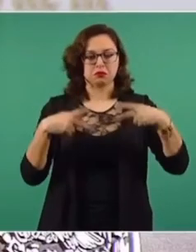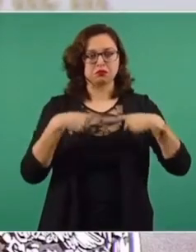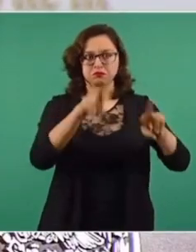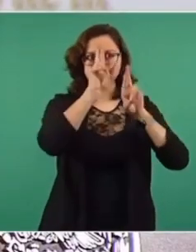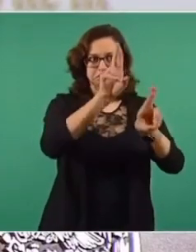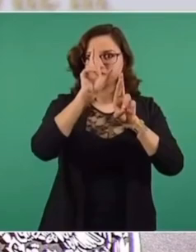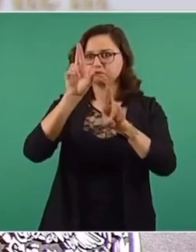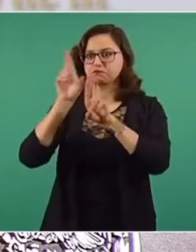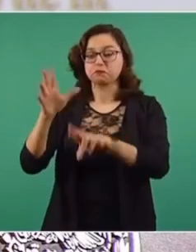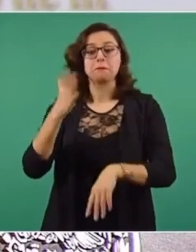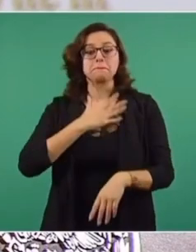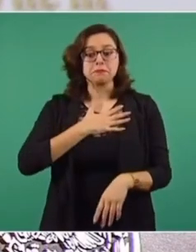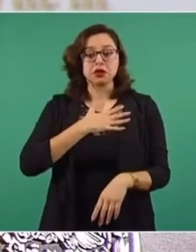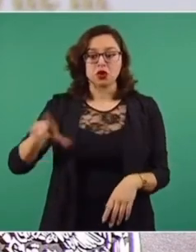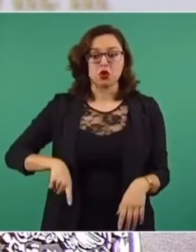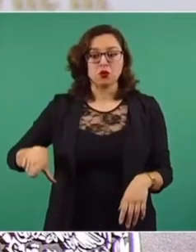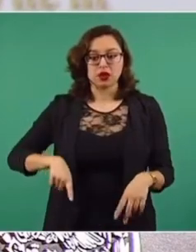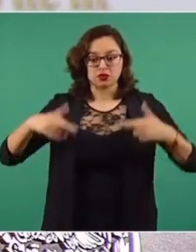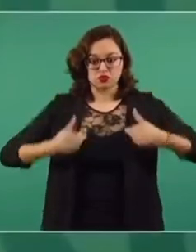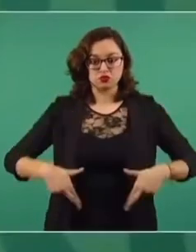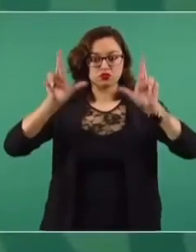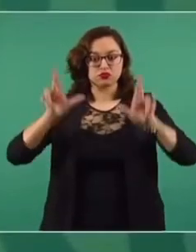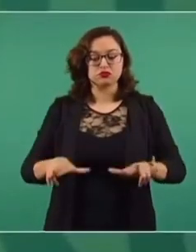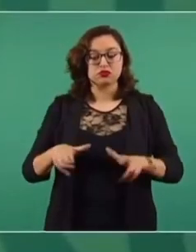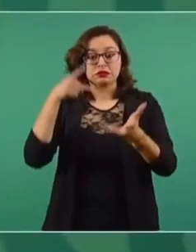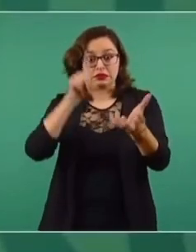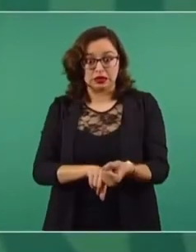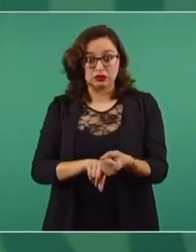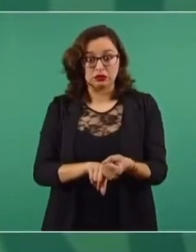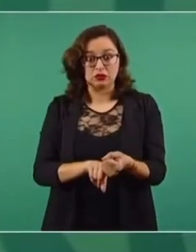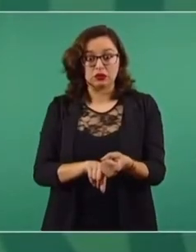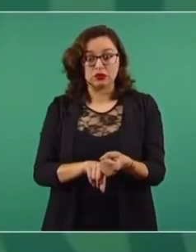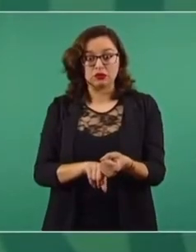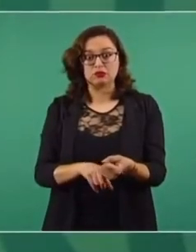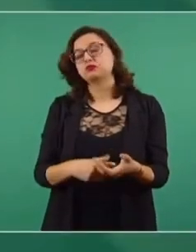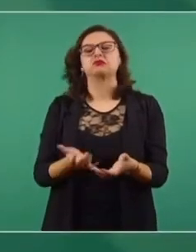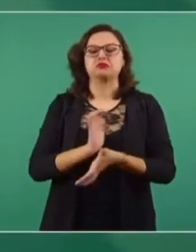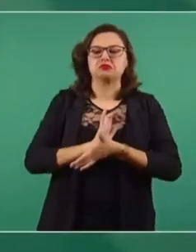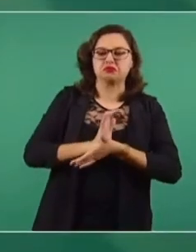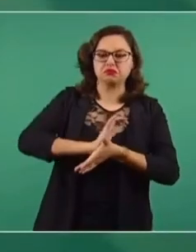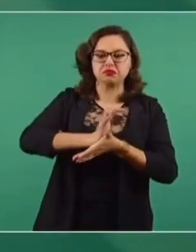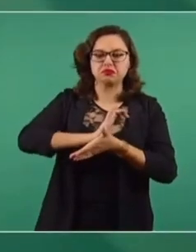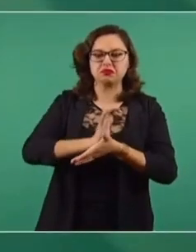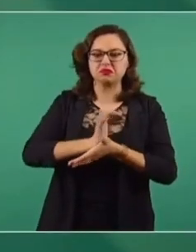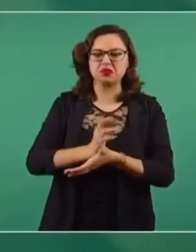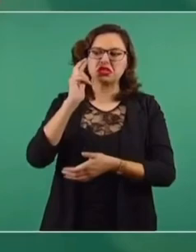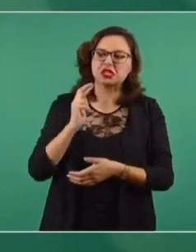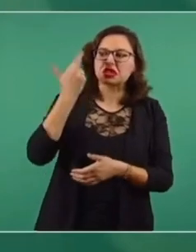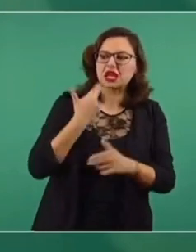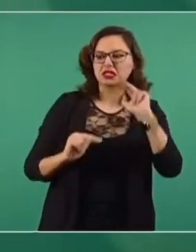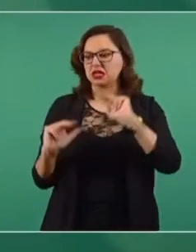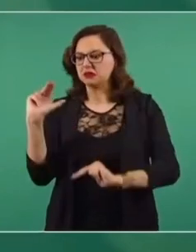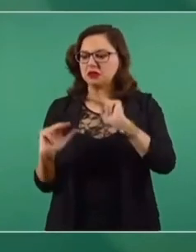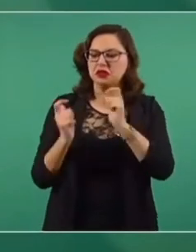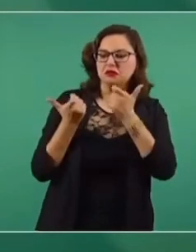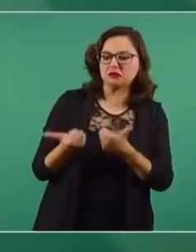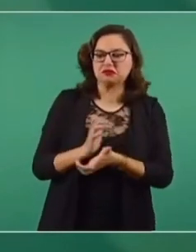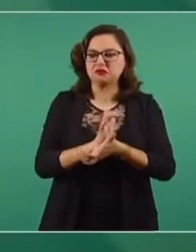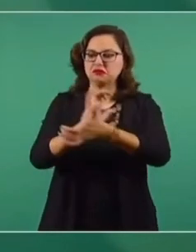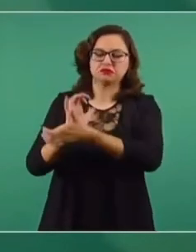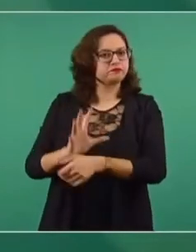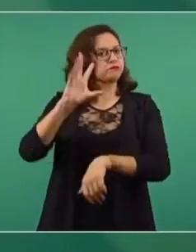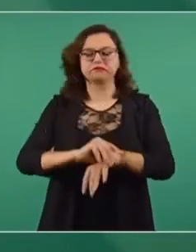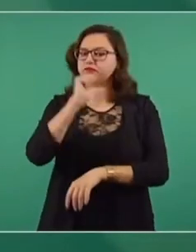En el gobierno que represento no se permite el clasismo, el racismo ni la